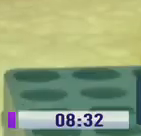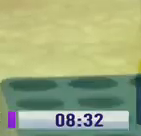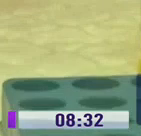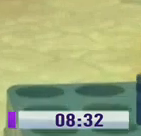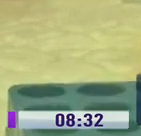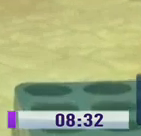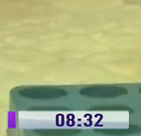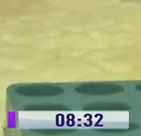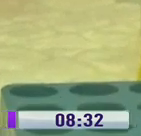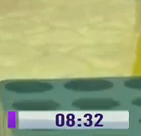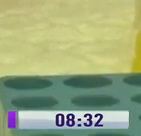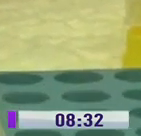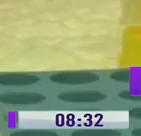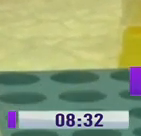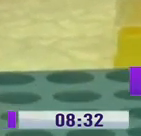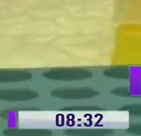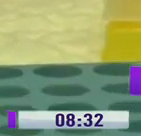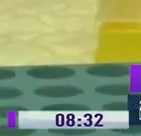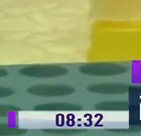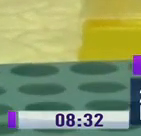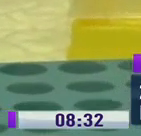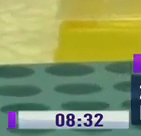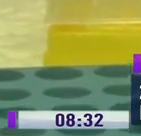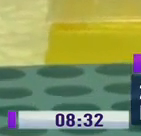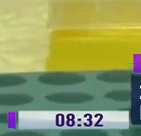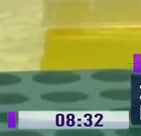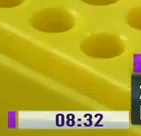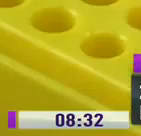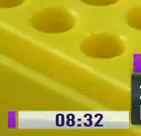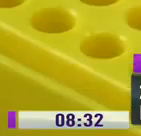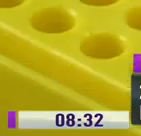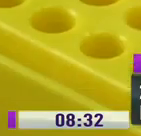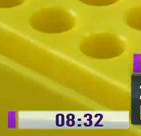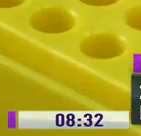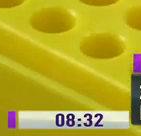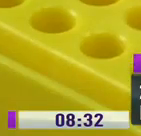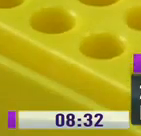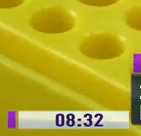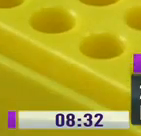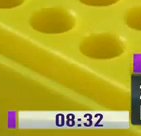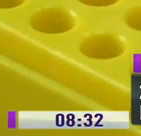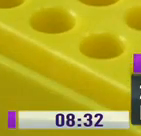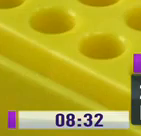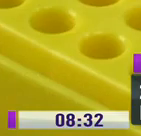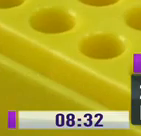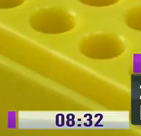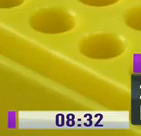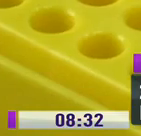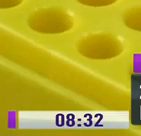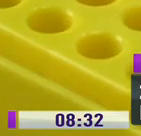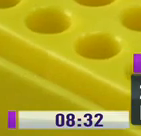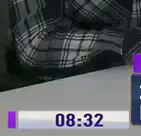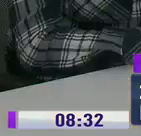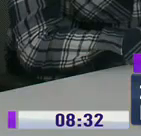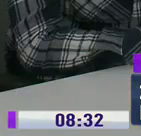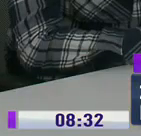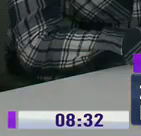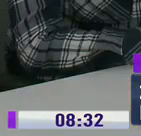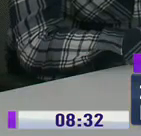los doctores. Además, las autoridades anunciaron que en siete días llegarán las 200.000 pruebas de diagnóstico de COVID-19.